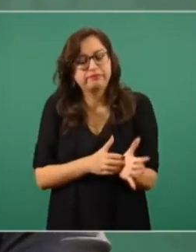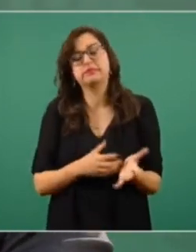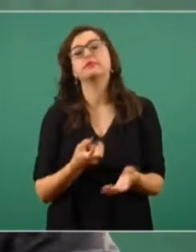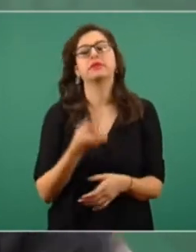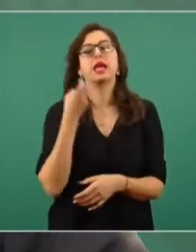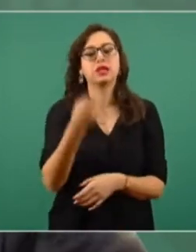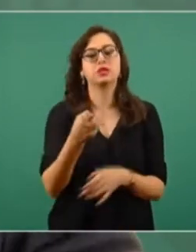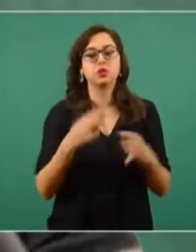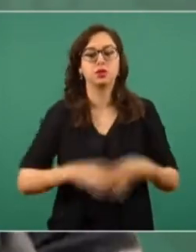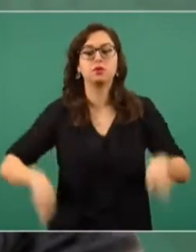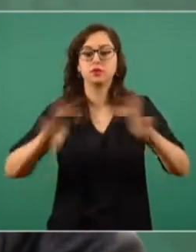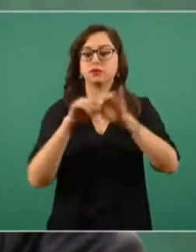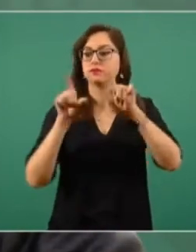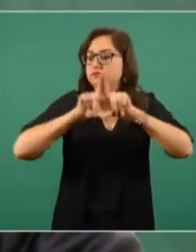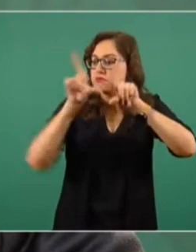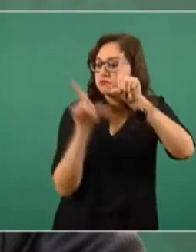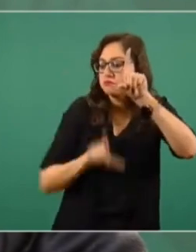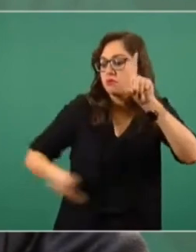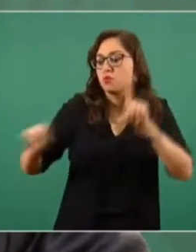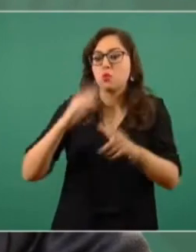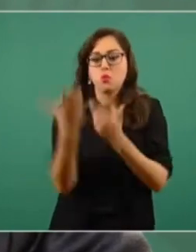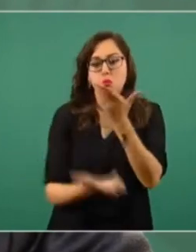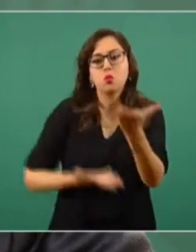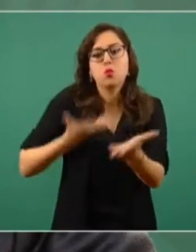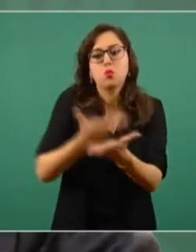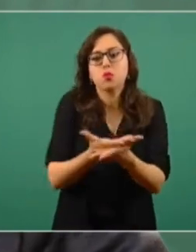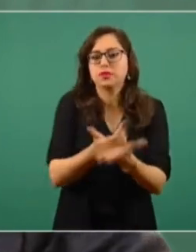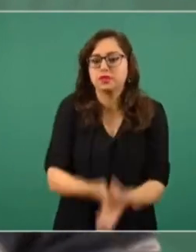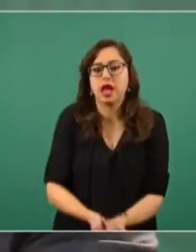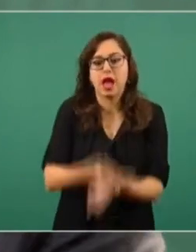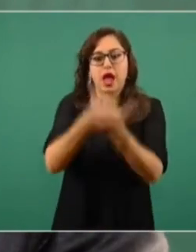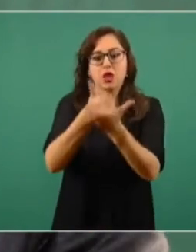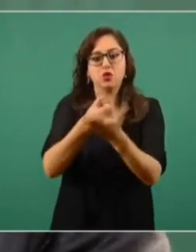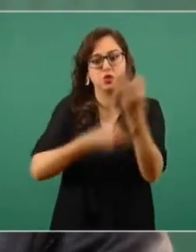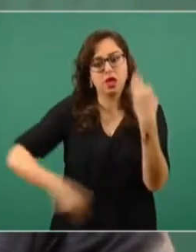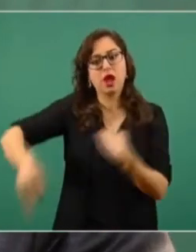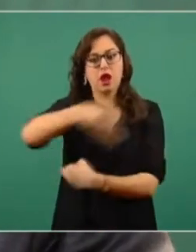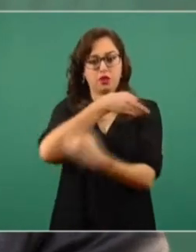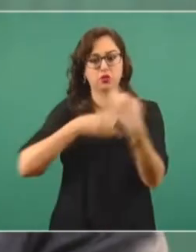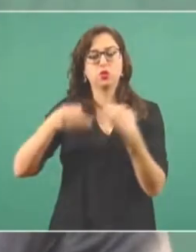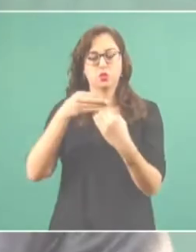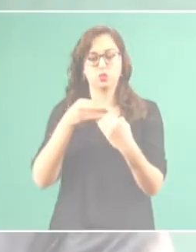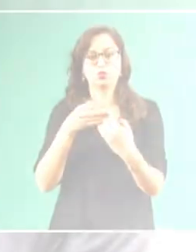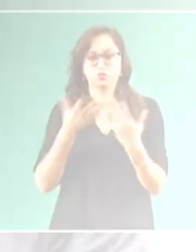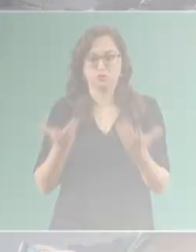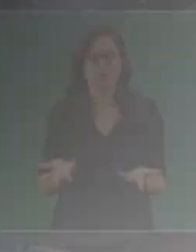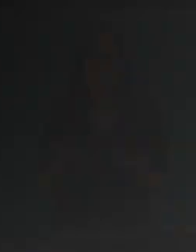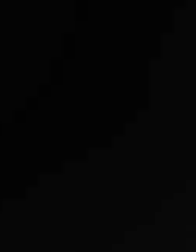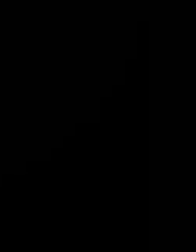Eso es lo que yo propondría, porque esto va a ayudar ante cualquier circunstancia.